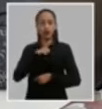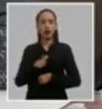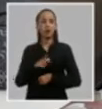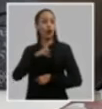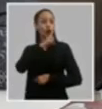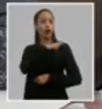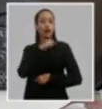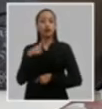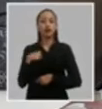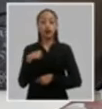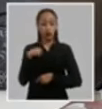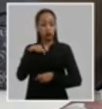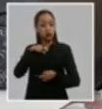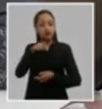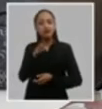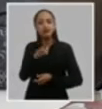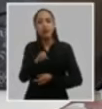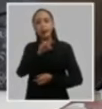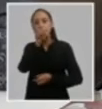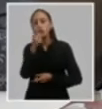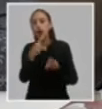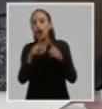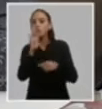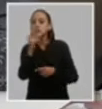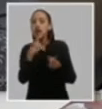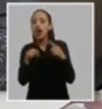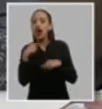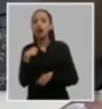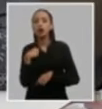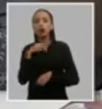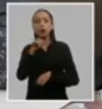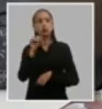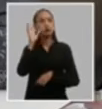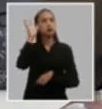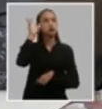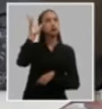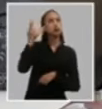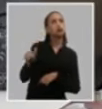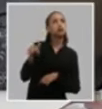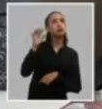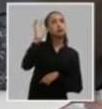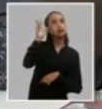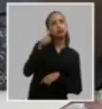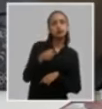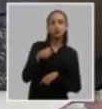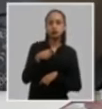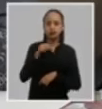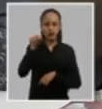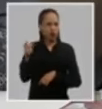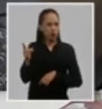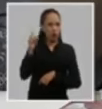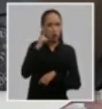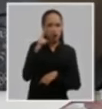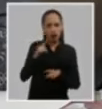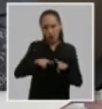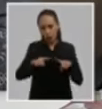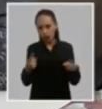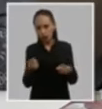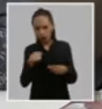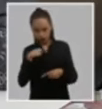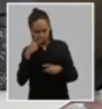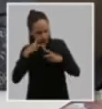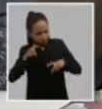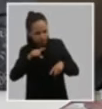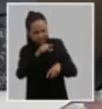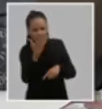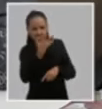escuchan que no son sensibles y cuando se revisa es militante del partido por lo tanto yo considero que también